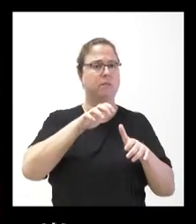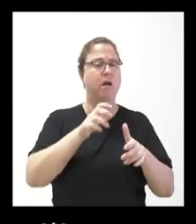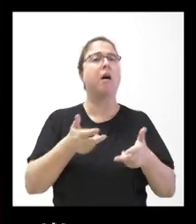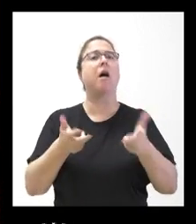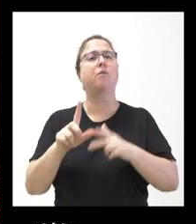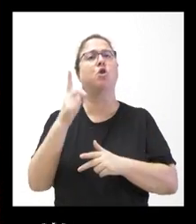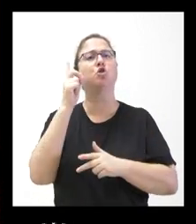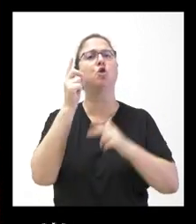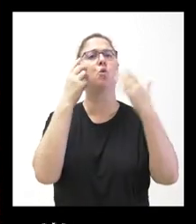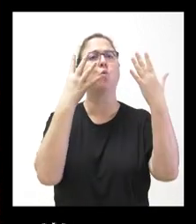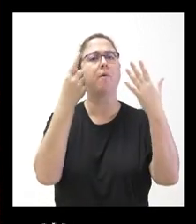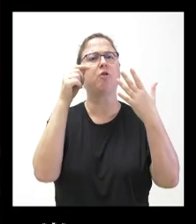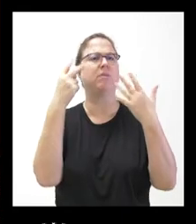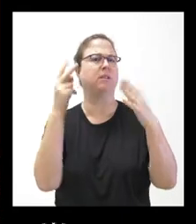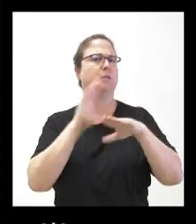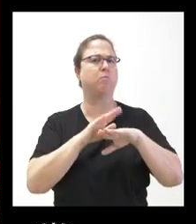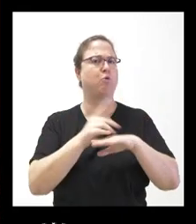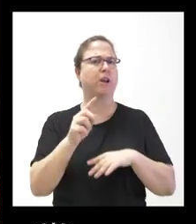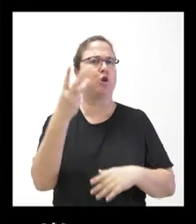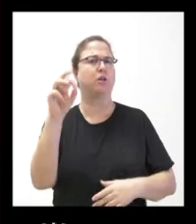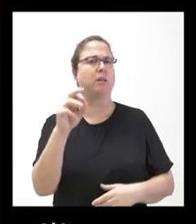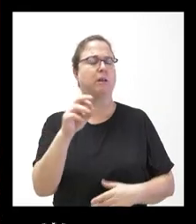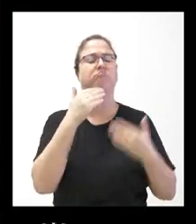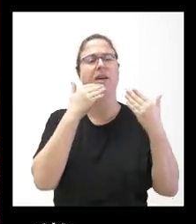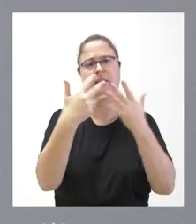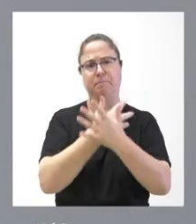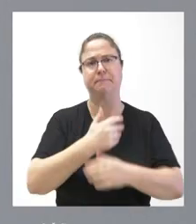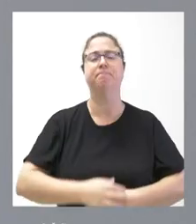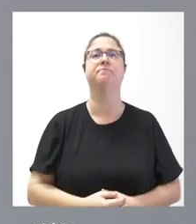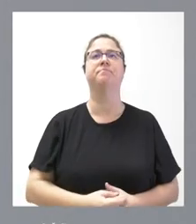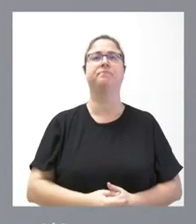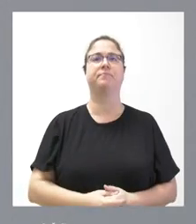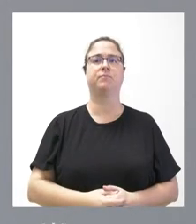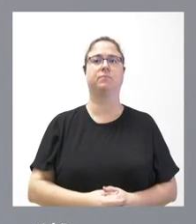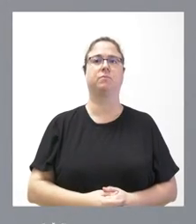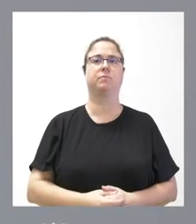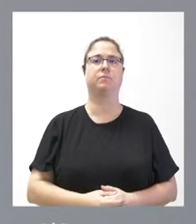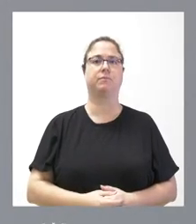,7. No sé qué ocurrió para que no se diera el importe íntegro. Gracias. Gracias. Gracias.